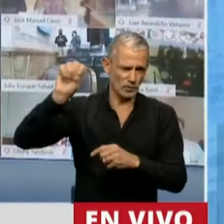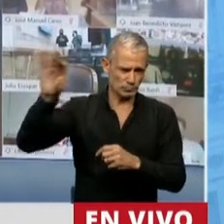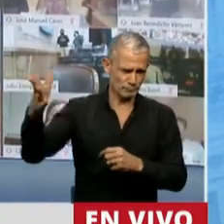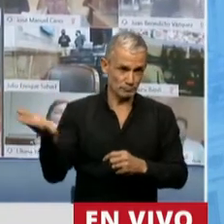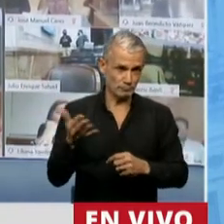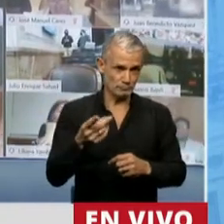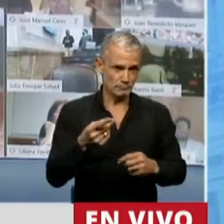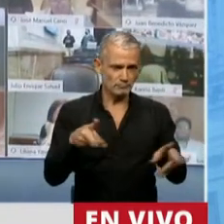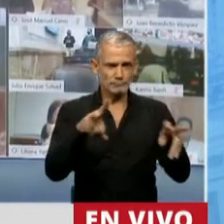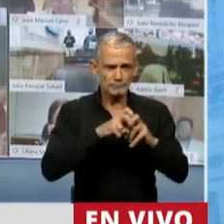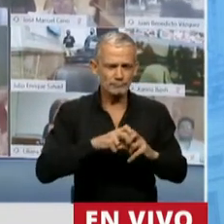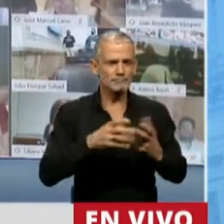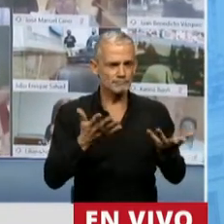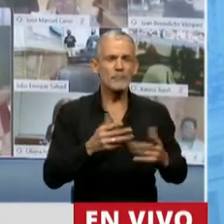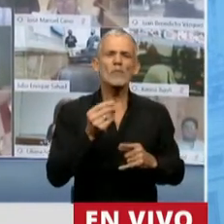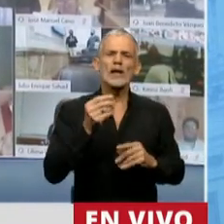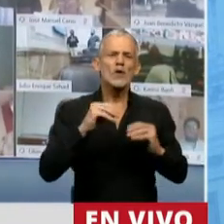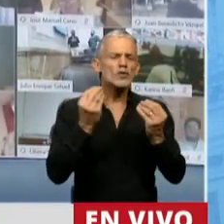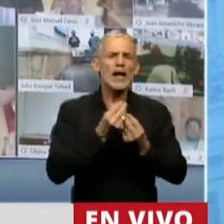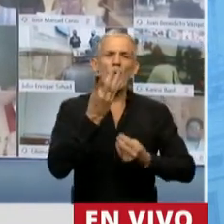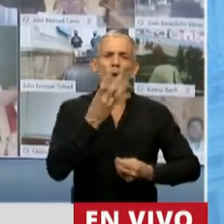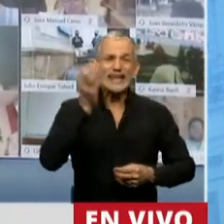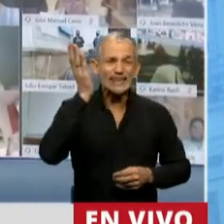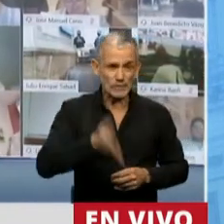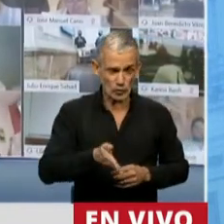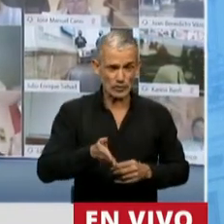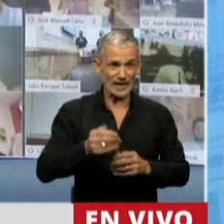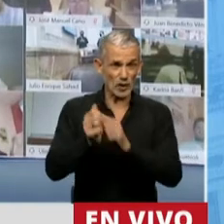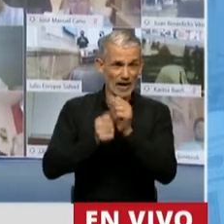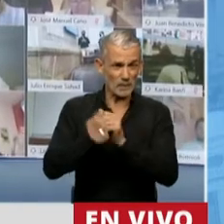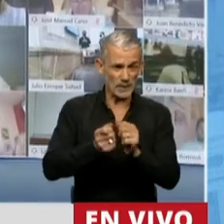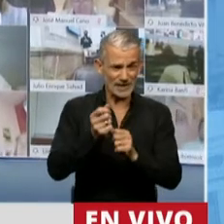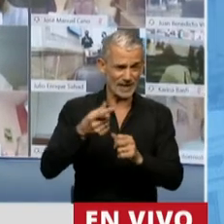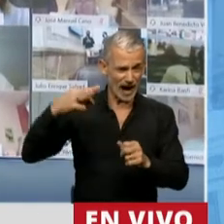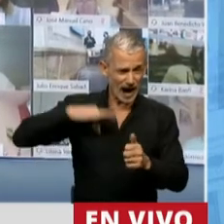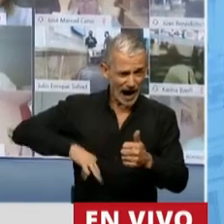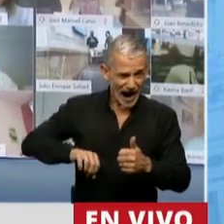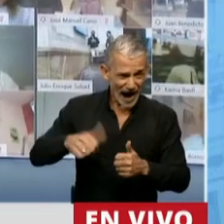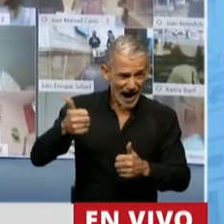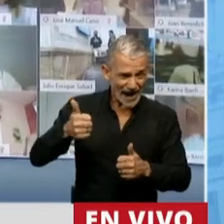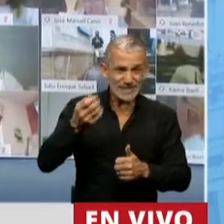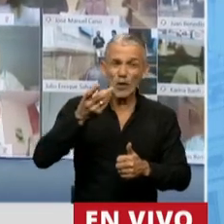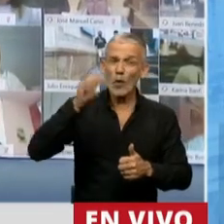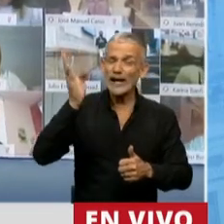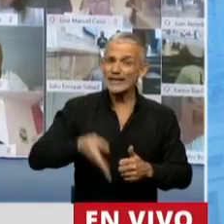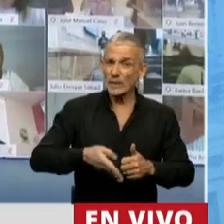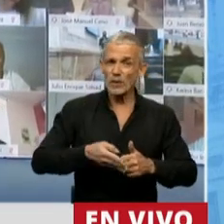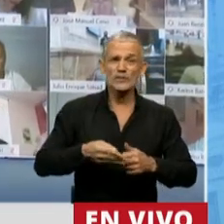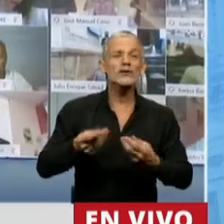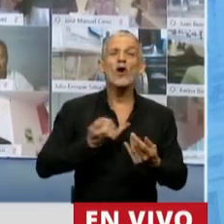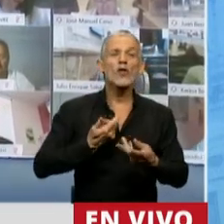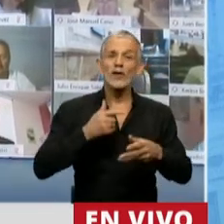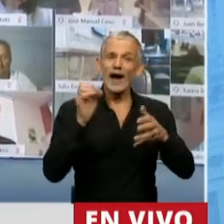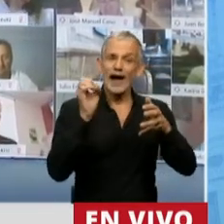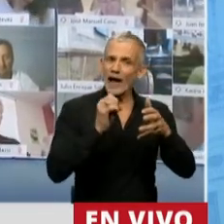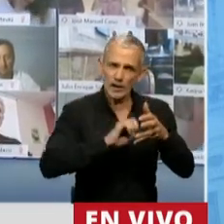fiscales. Se estima que el 40% de las ganancias que obtienen las empresas transnacionales, todos los años van a parar